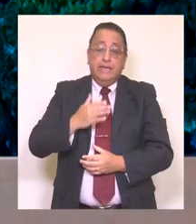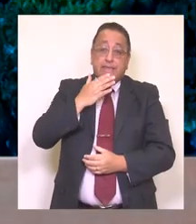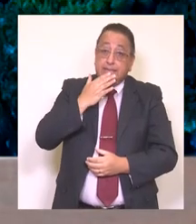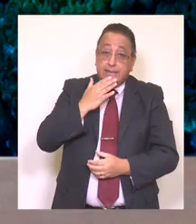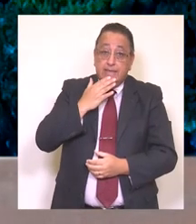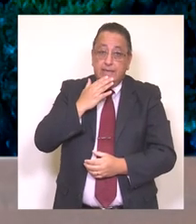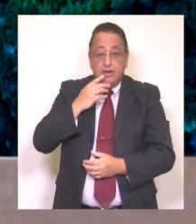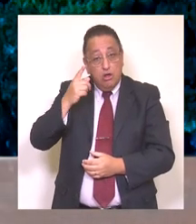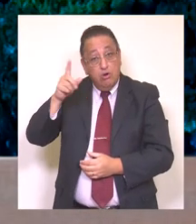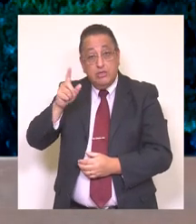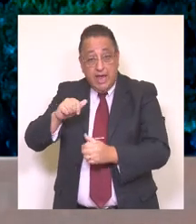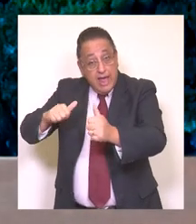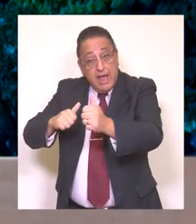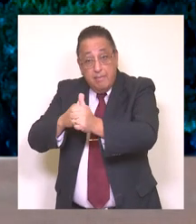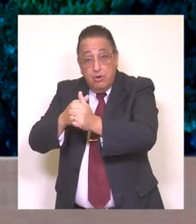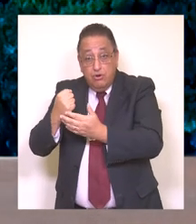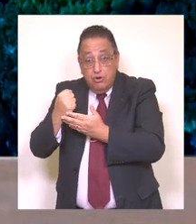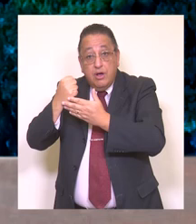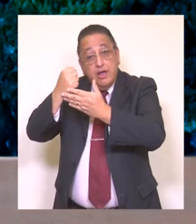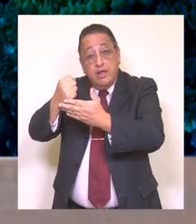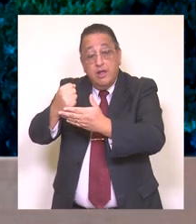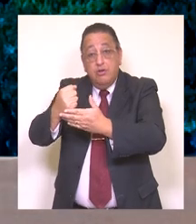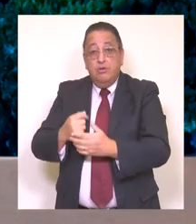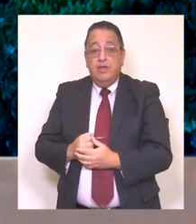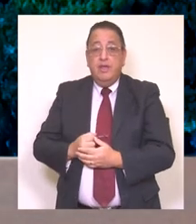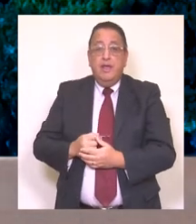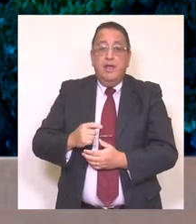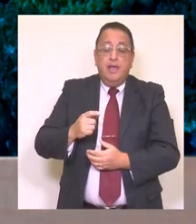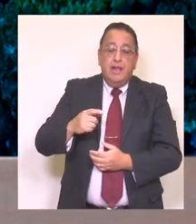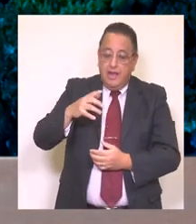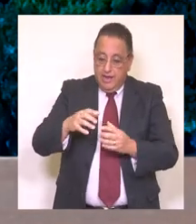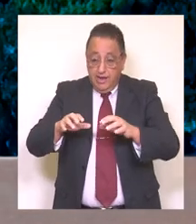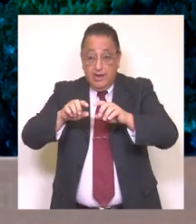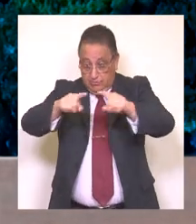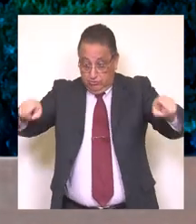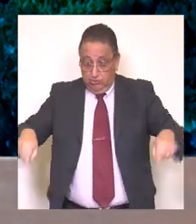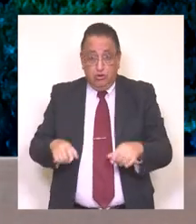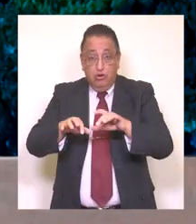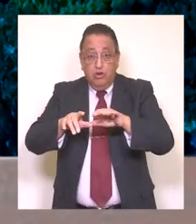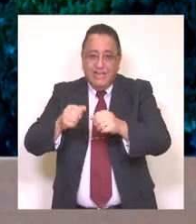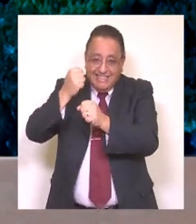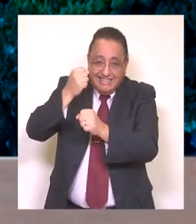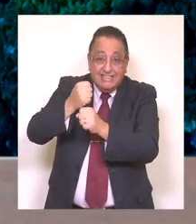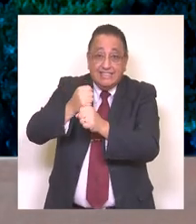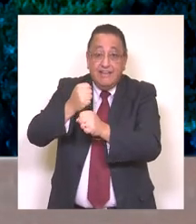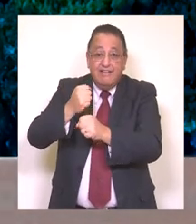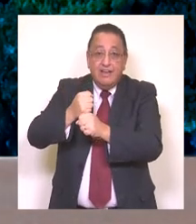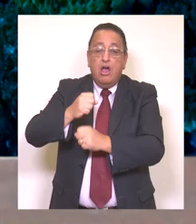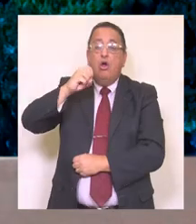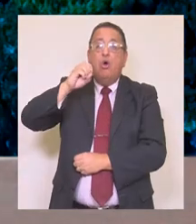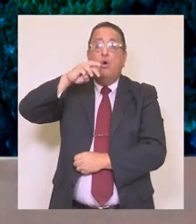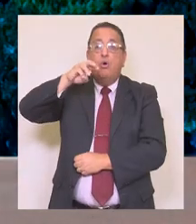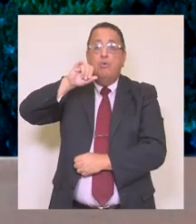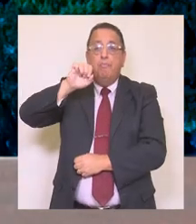También, otra de las áreas sociales de la Dirección de Desarrollo Comunitario es la Oficina de Intermediación Laboral, más